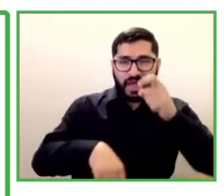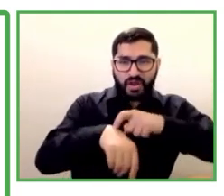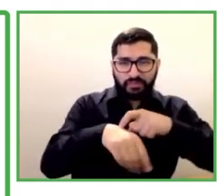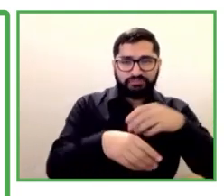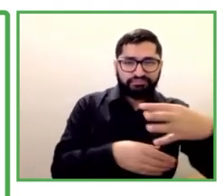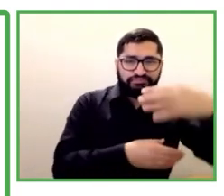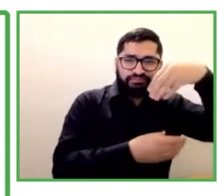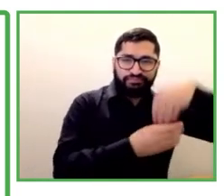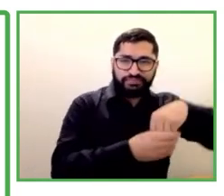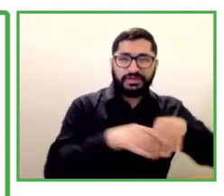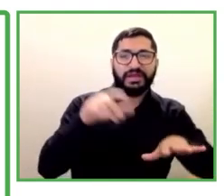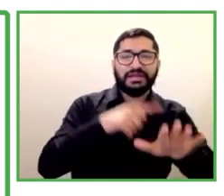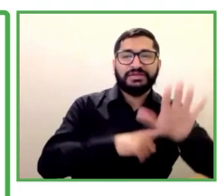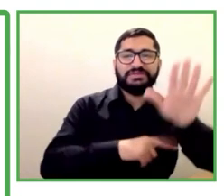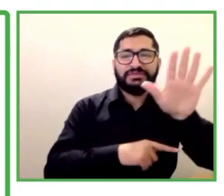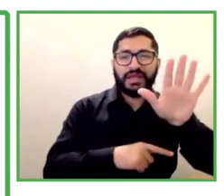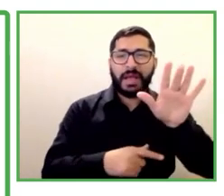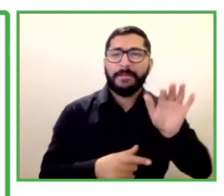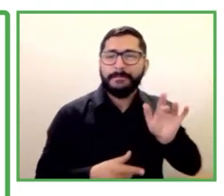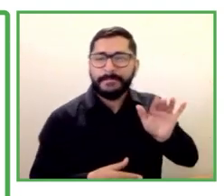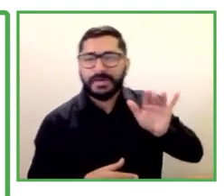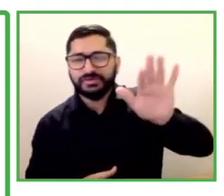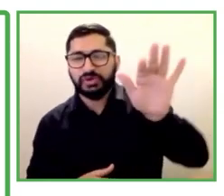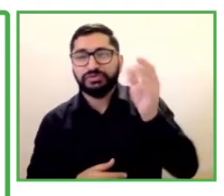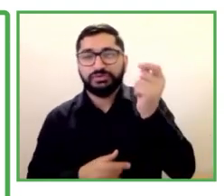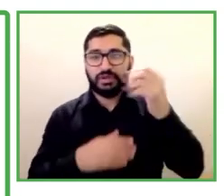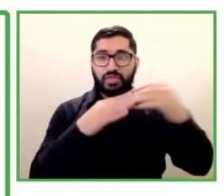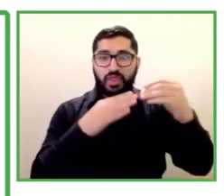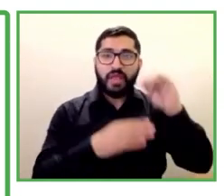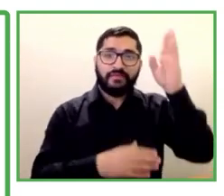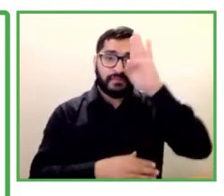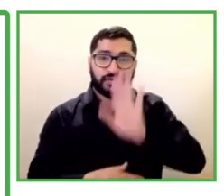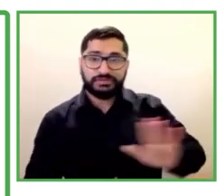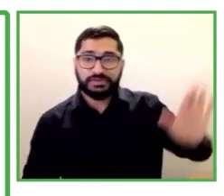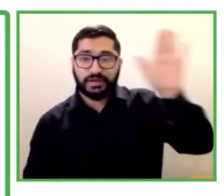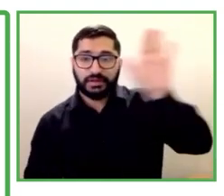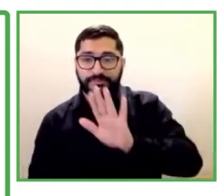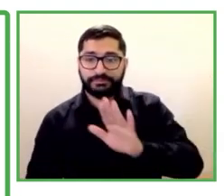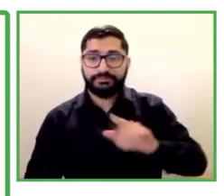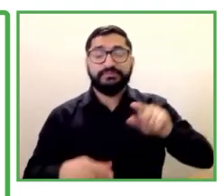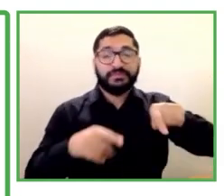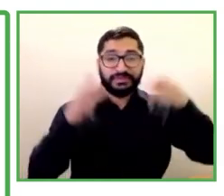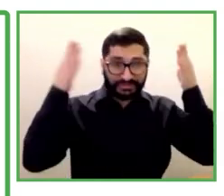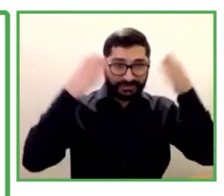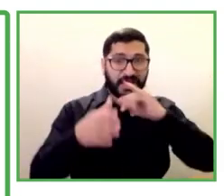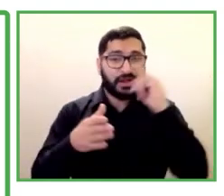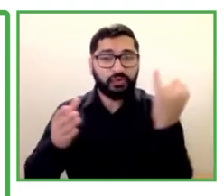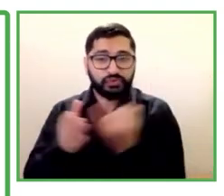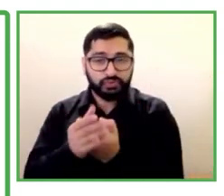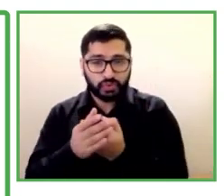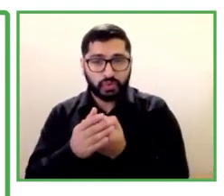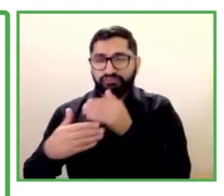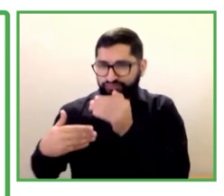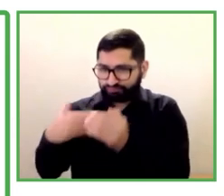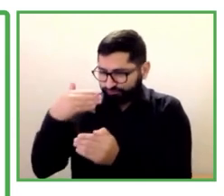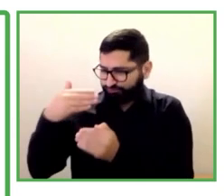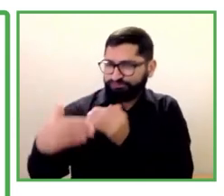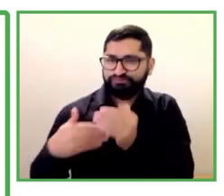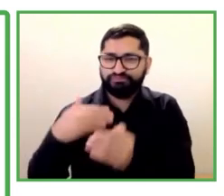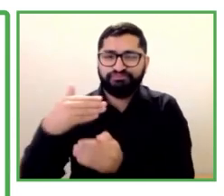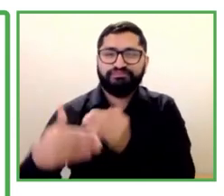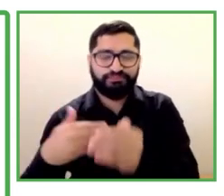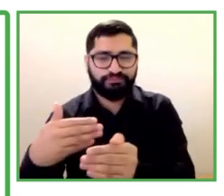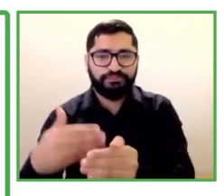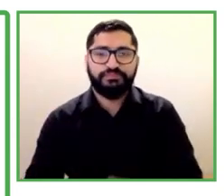Creemos que la inclusión es un proceso en el que se debe permitir